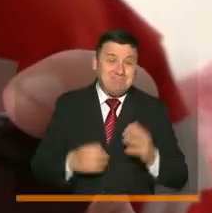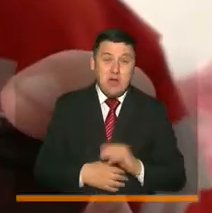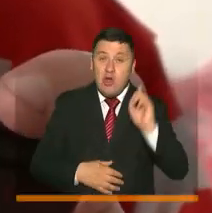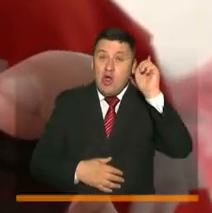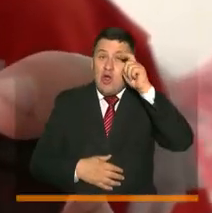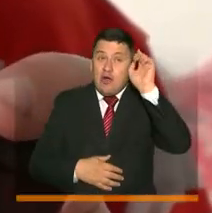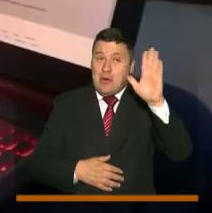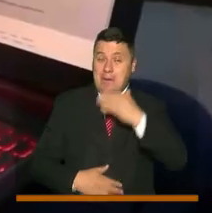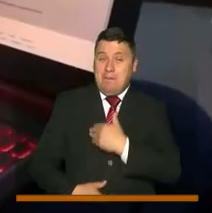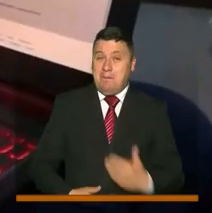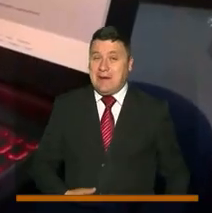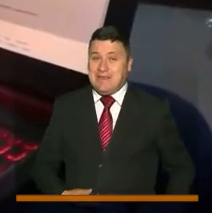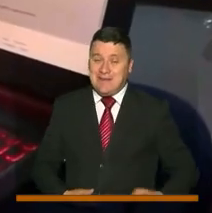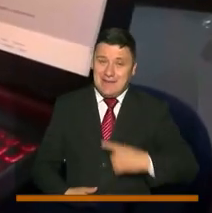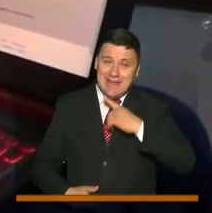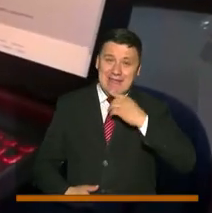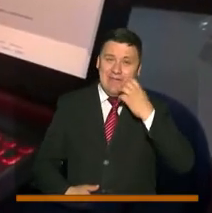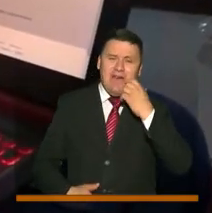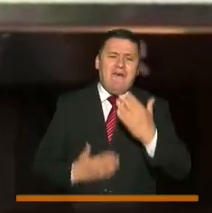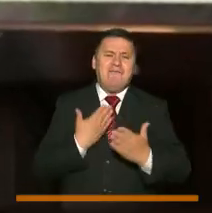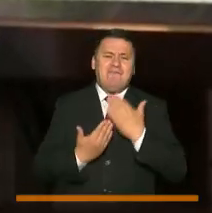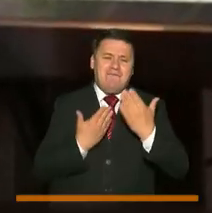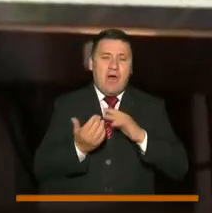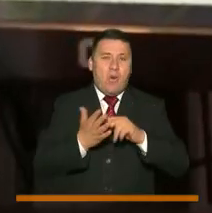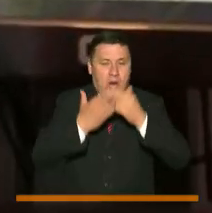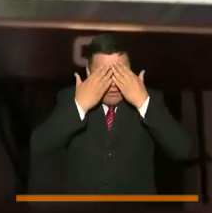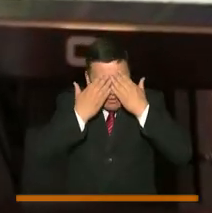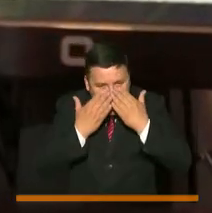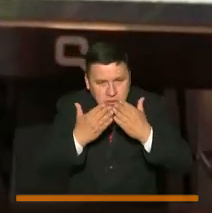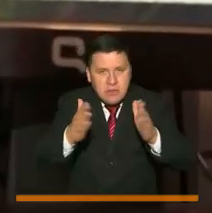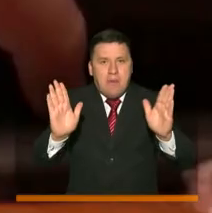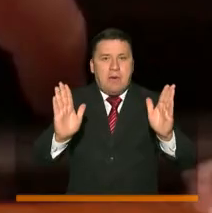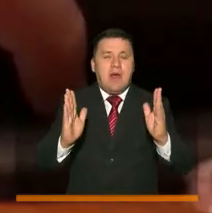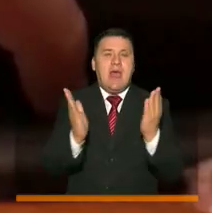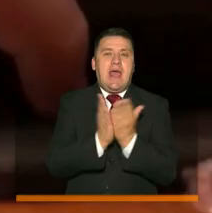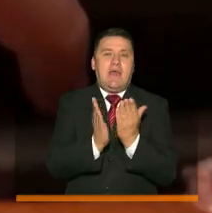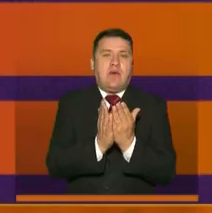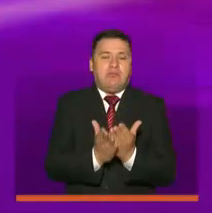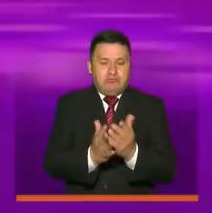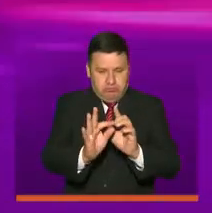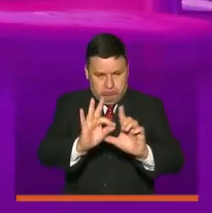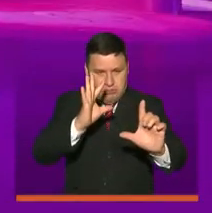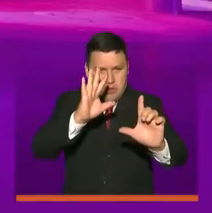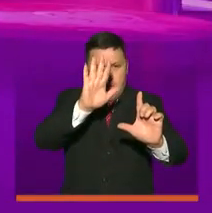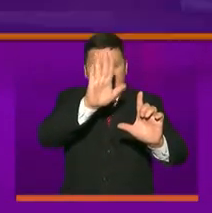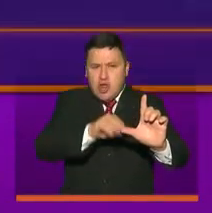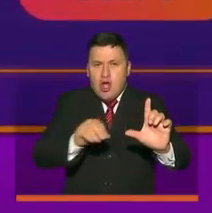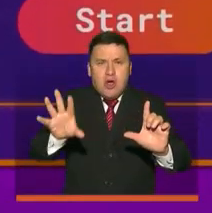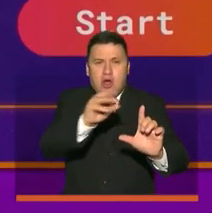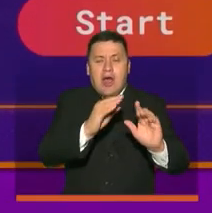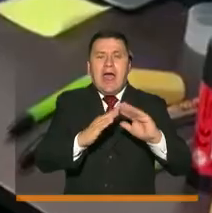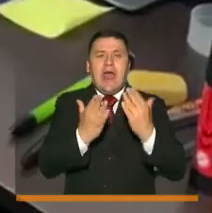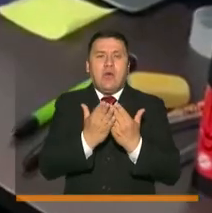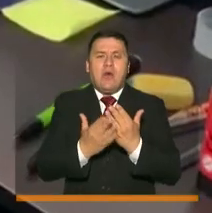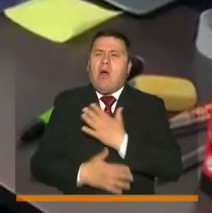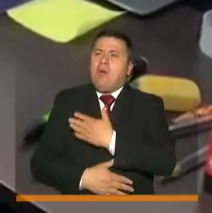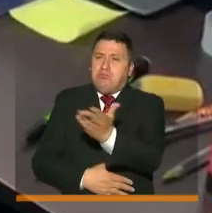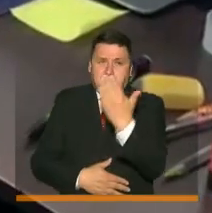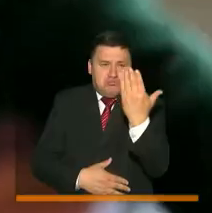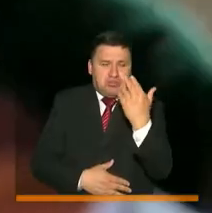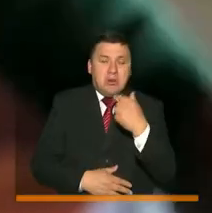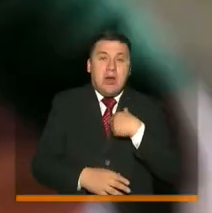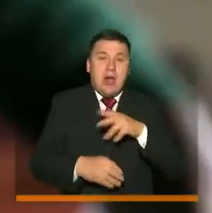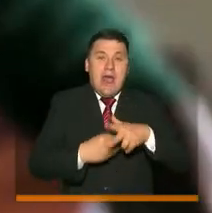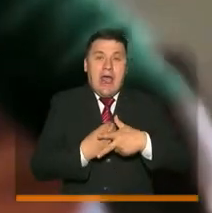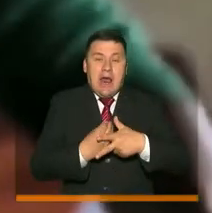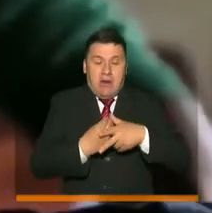el gobierno del presidente Iván Duque facilita la democratización de la educación y pone a disposición de toda la comunidad educativa herramientas